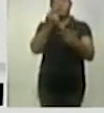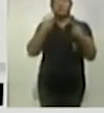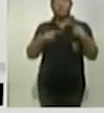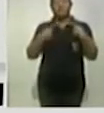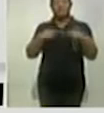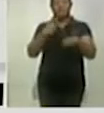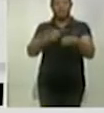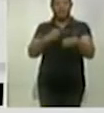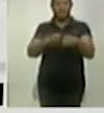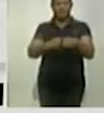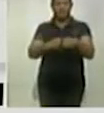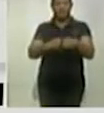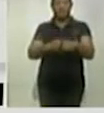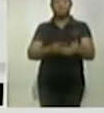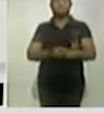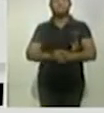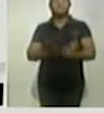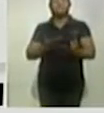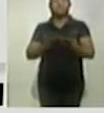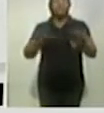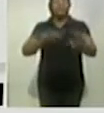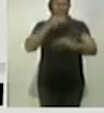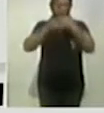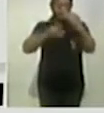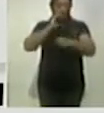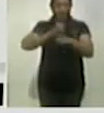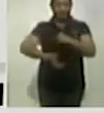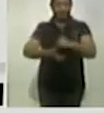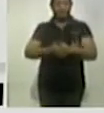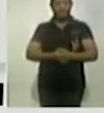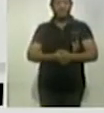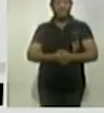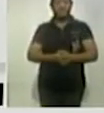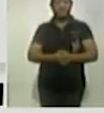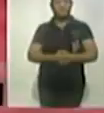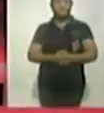suman un caso. Con información de la redacción, ahora noticias.